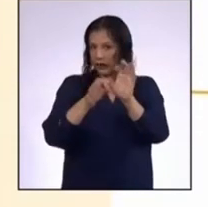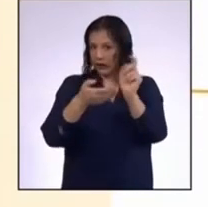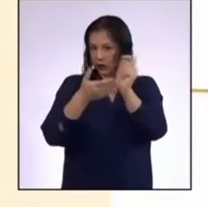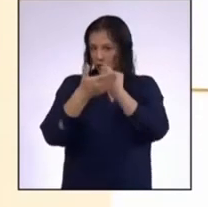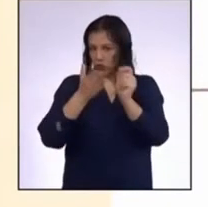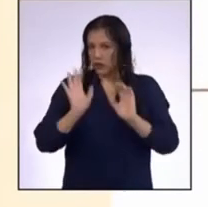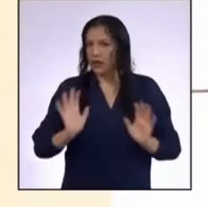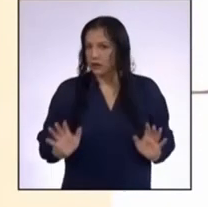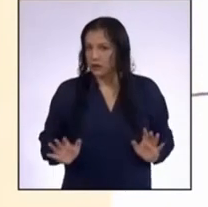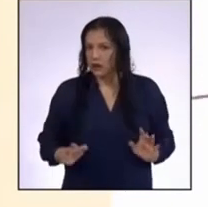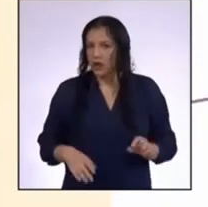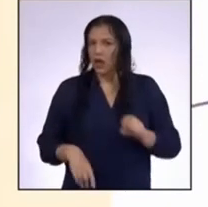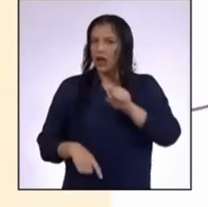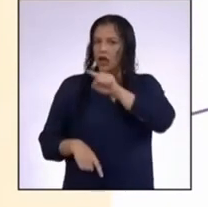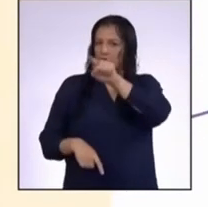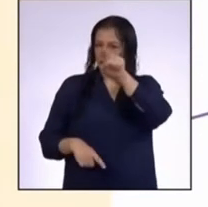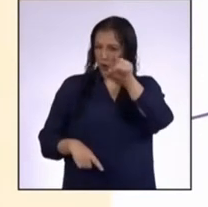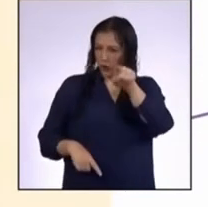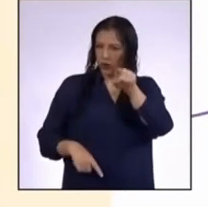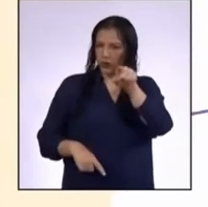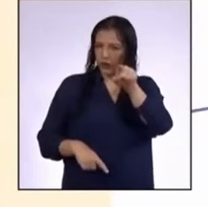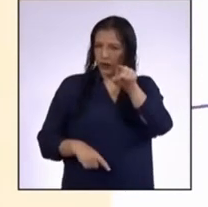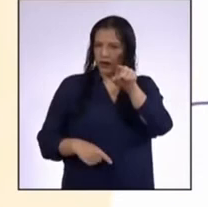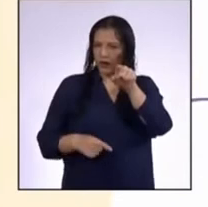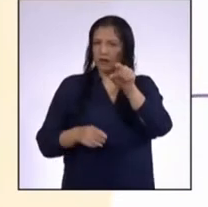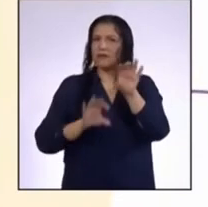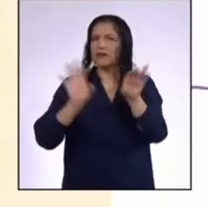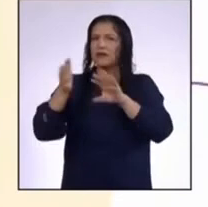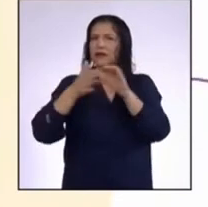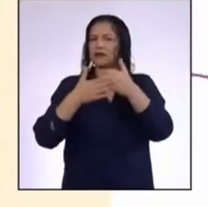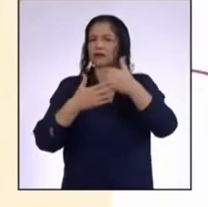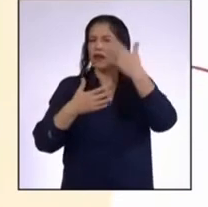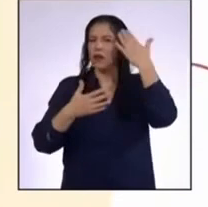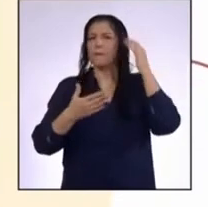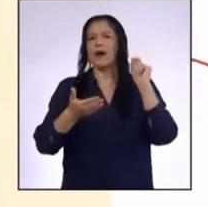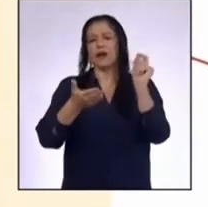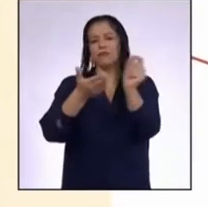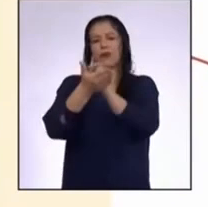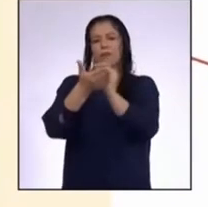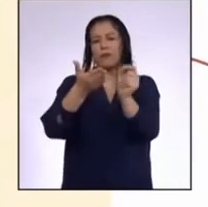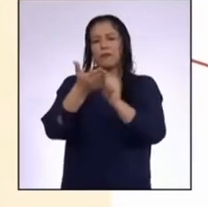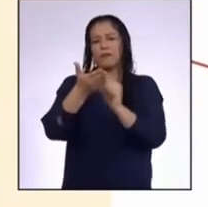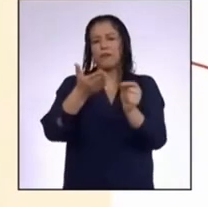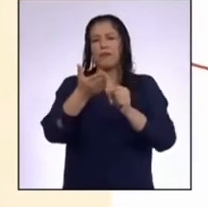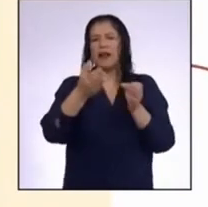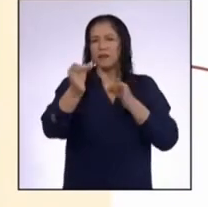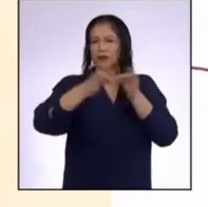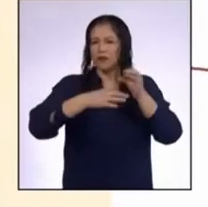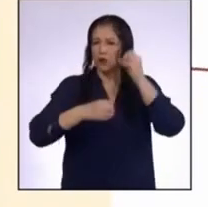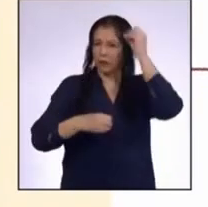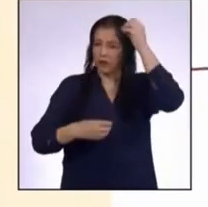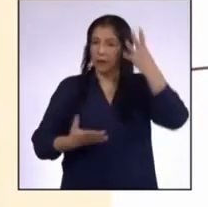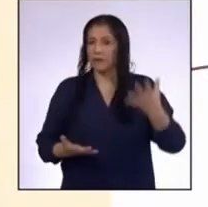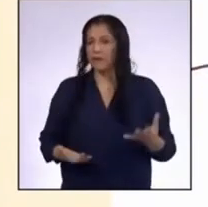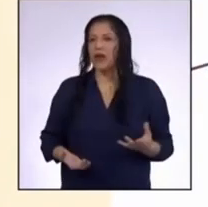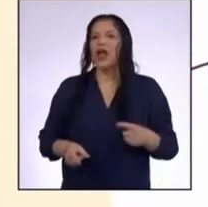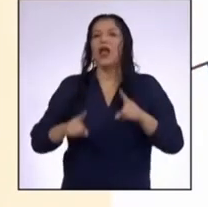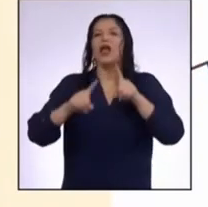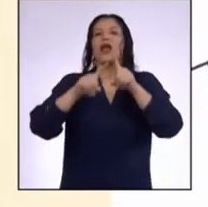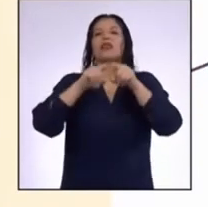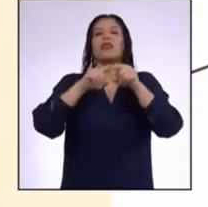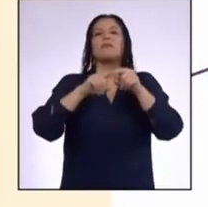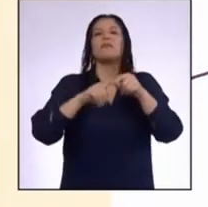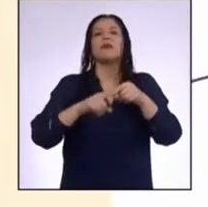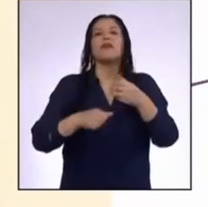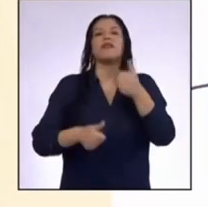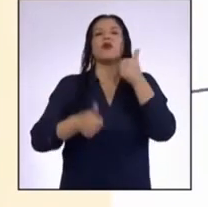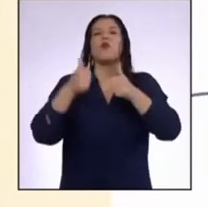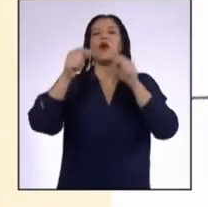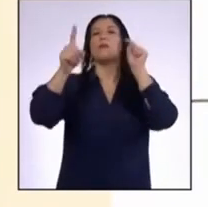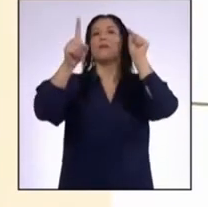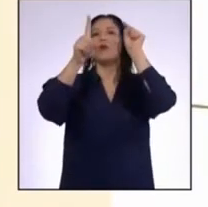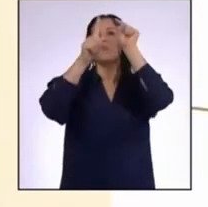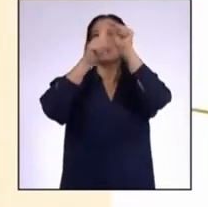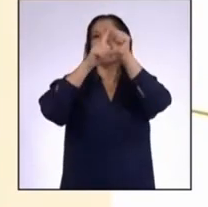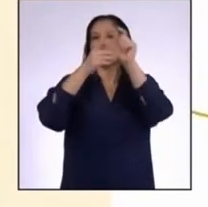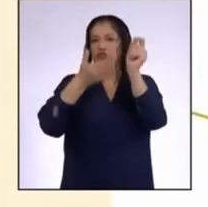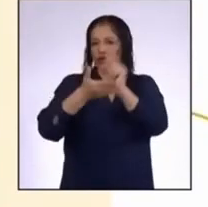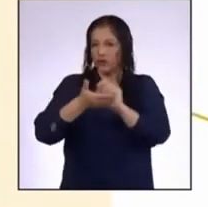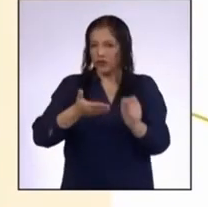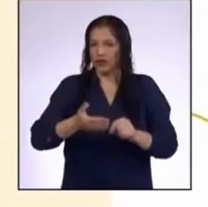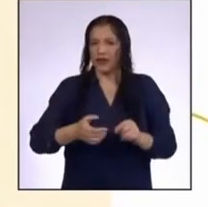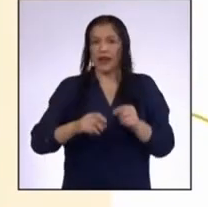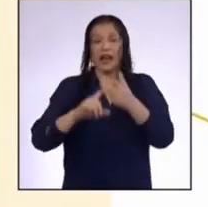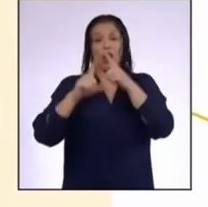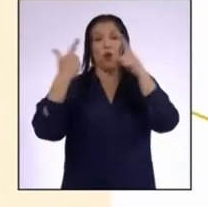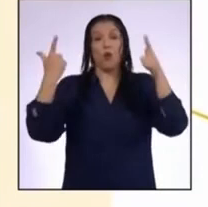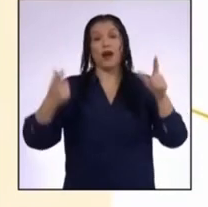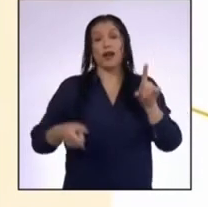texto Y que ustedes en casa hicieron para redactar su ensayo Sí, profesora, depende del propósito del texto El